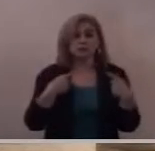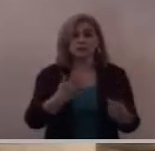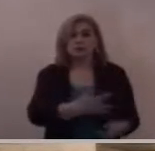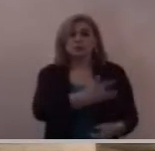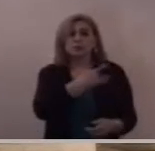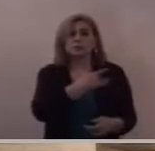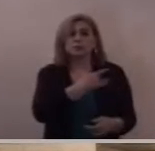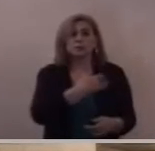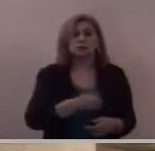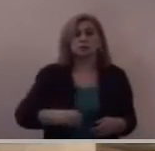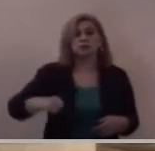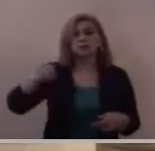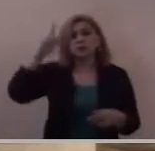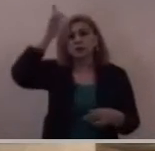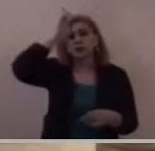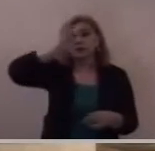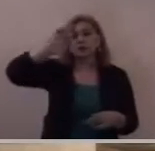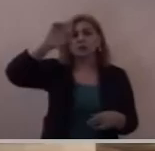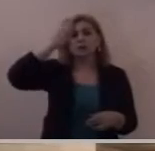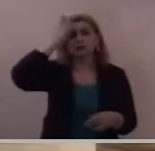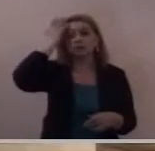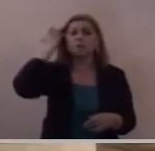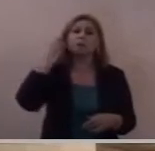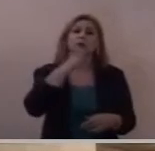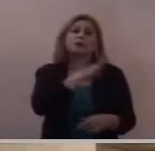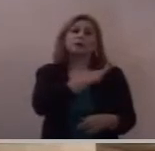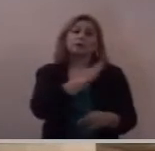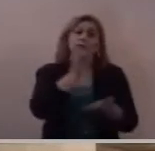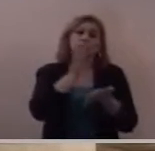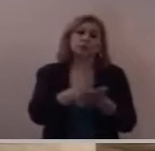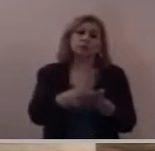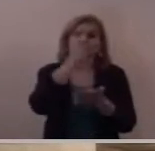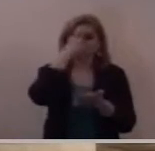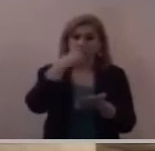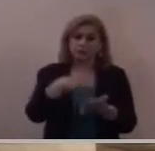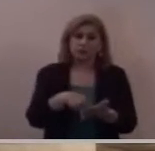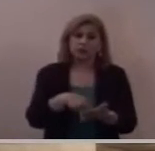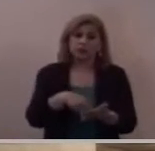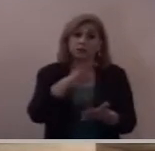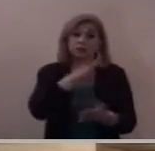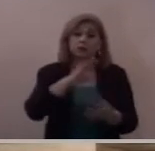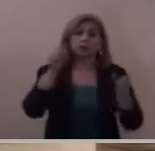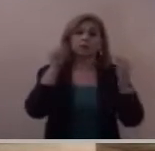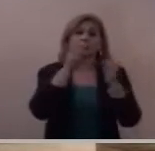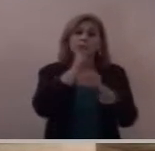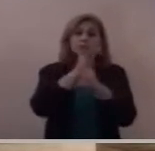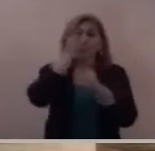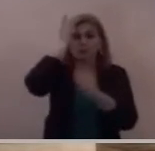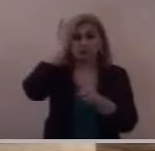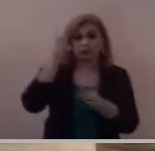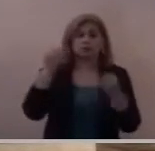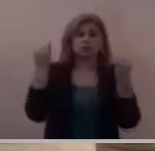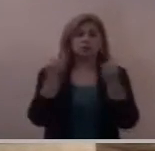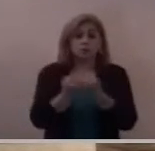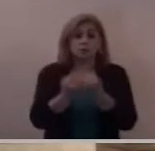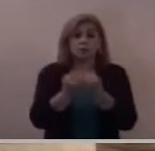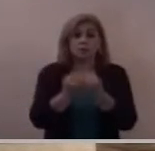la fe no sólo es creer en el poder de Dios sino también